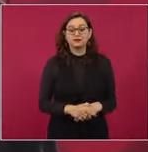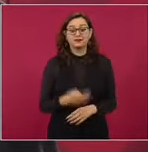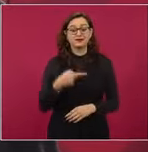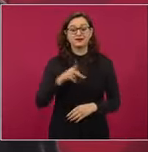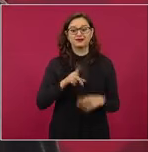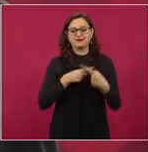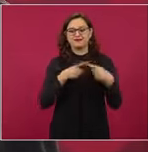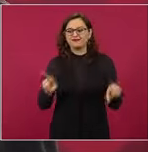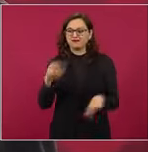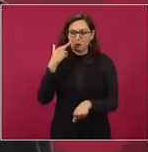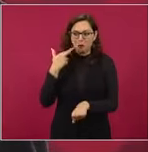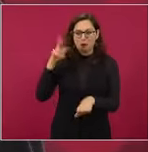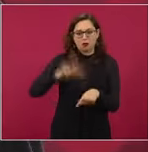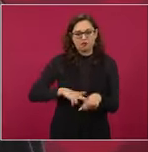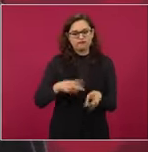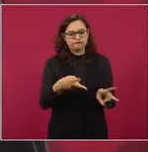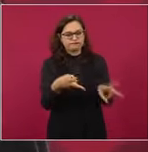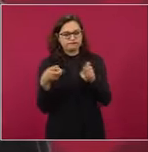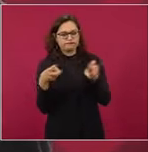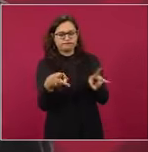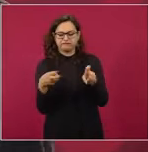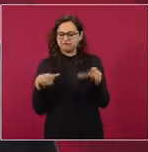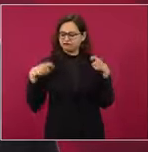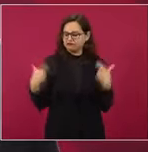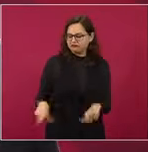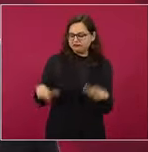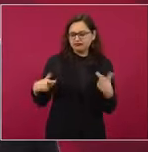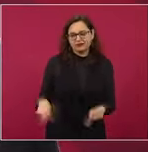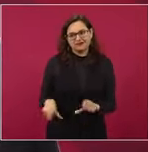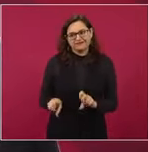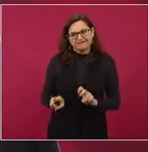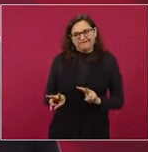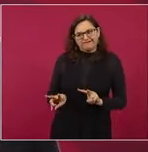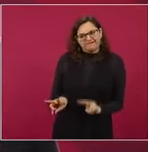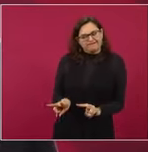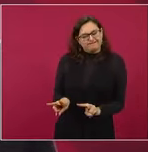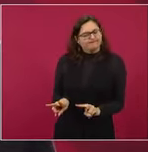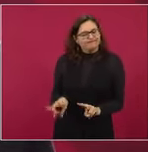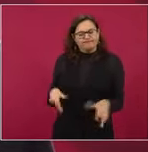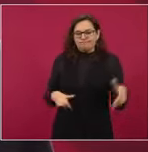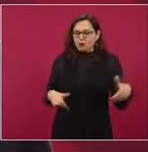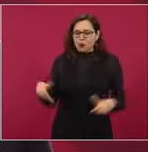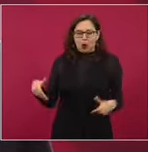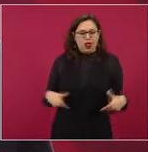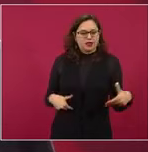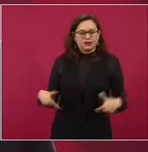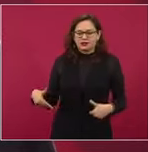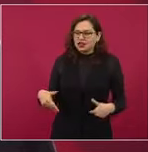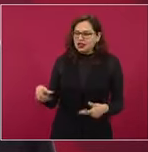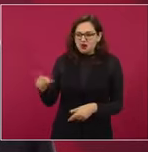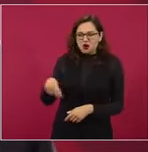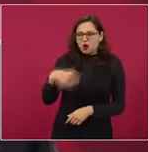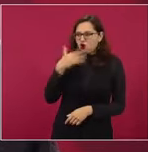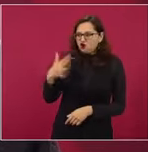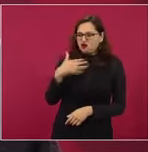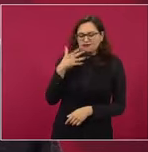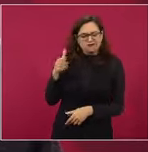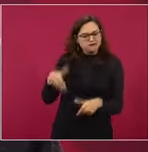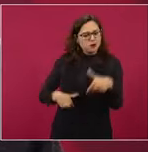vida, me molesta la corrupción, me indigna la corrupción.